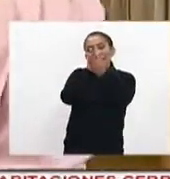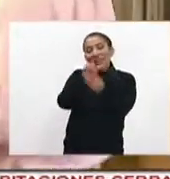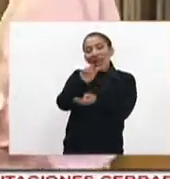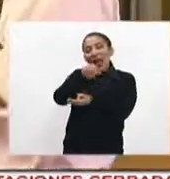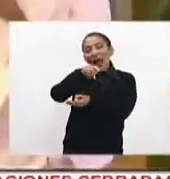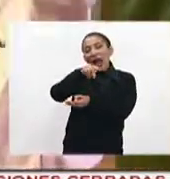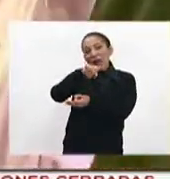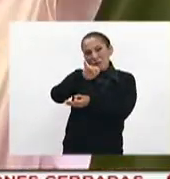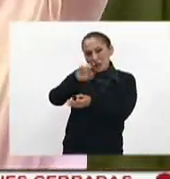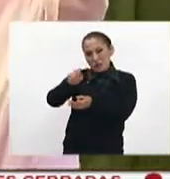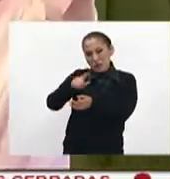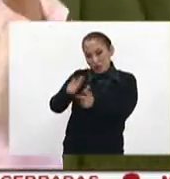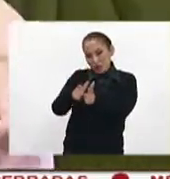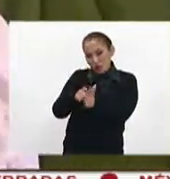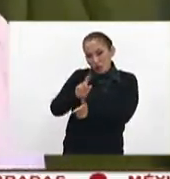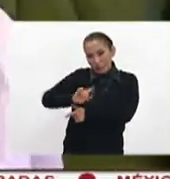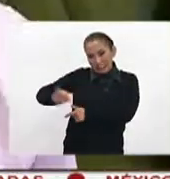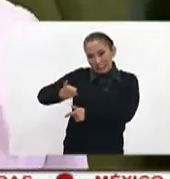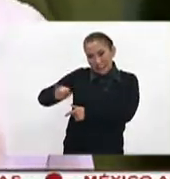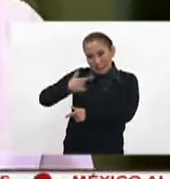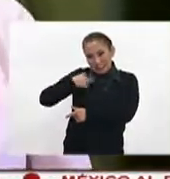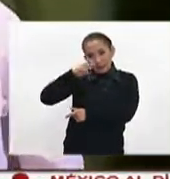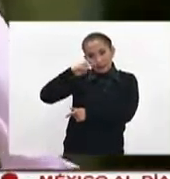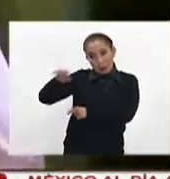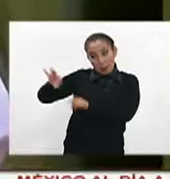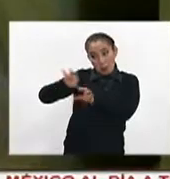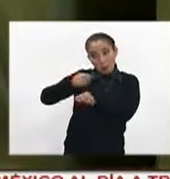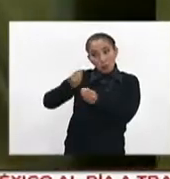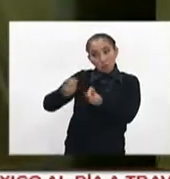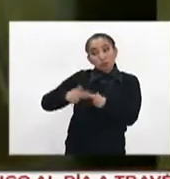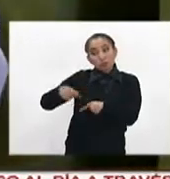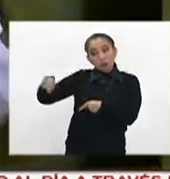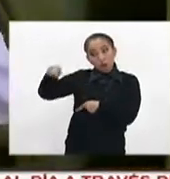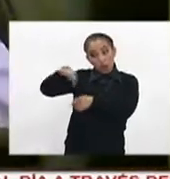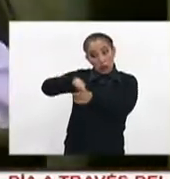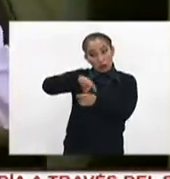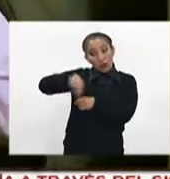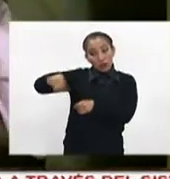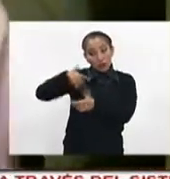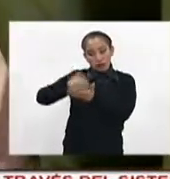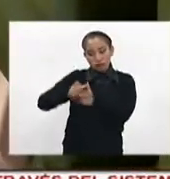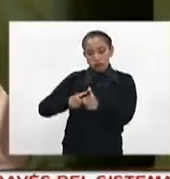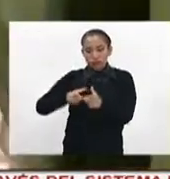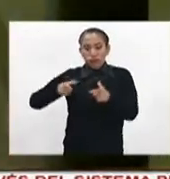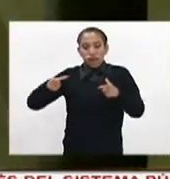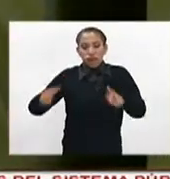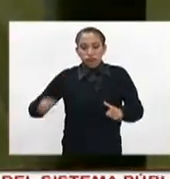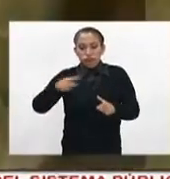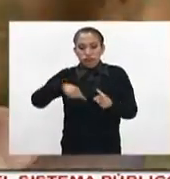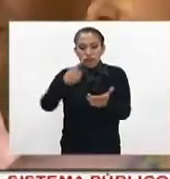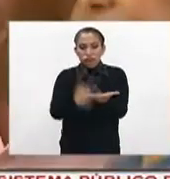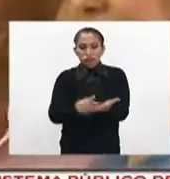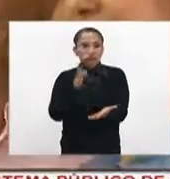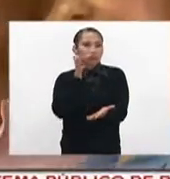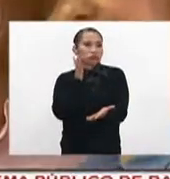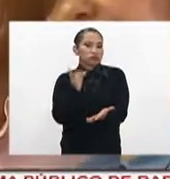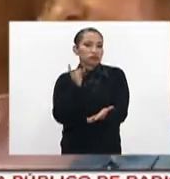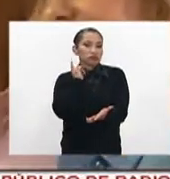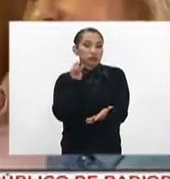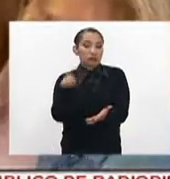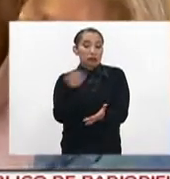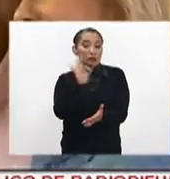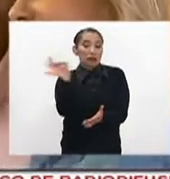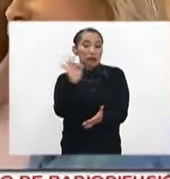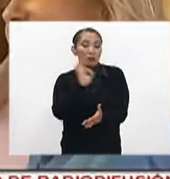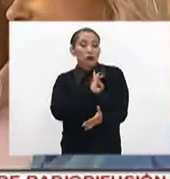de izquierda, que sacó un número importante de votos y un número importante de parlamentarios y ellos podrían